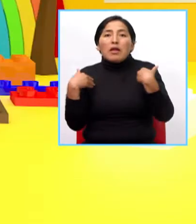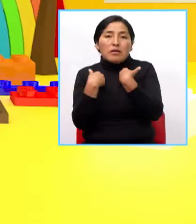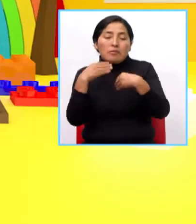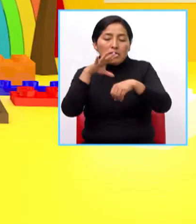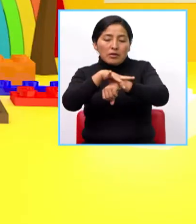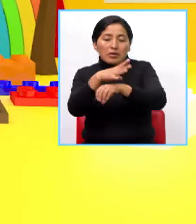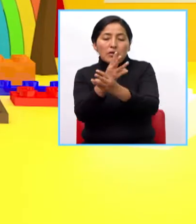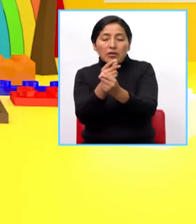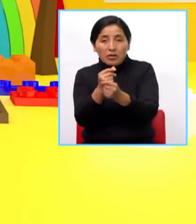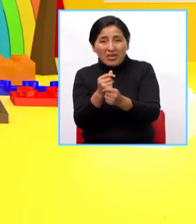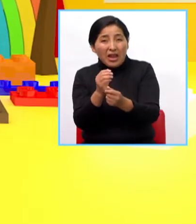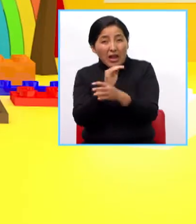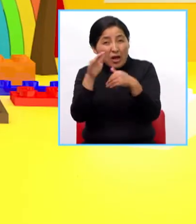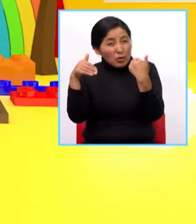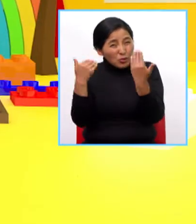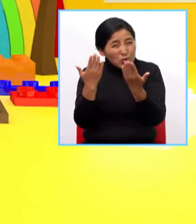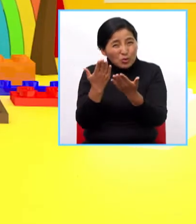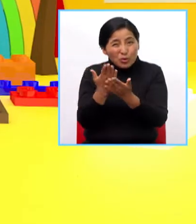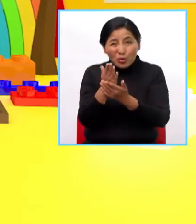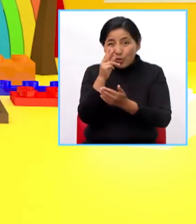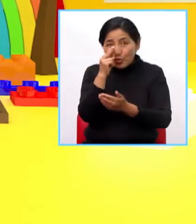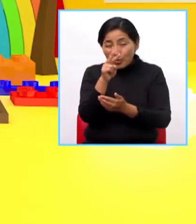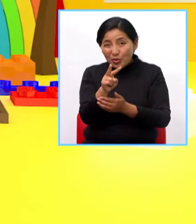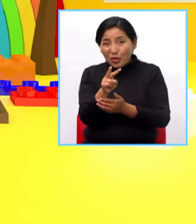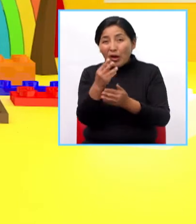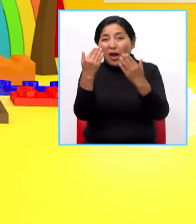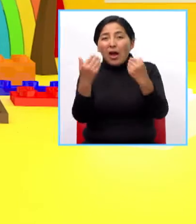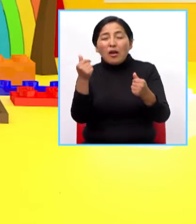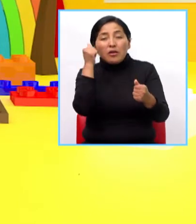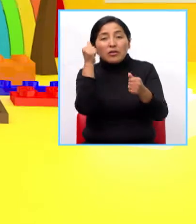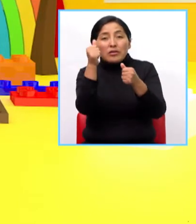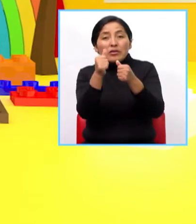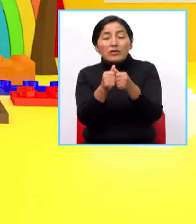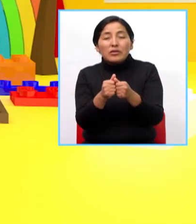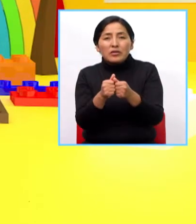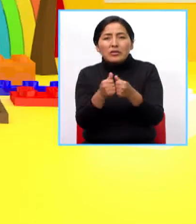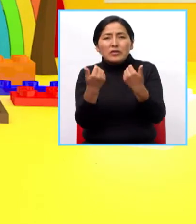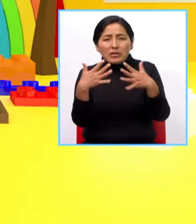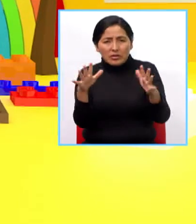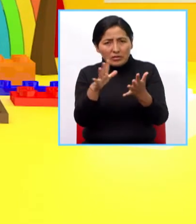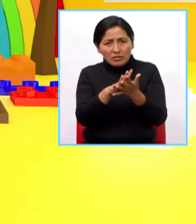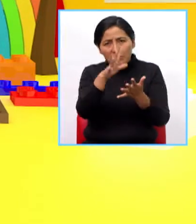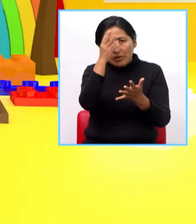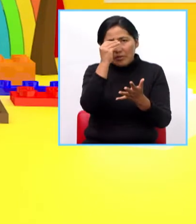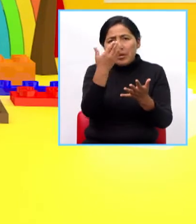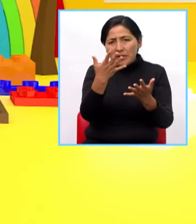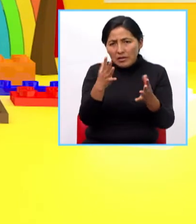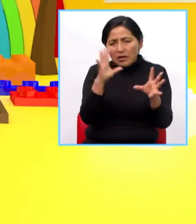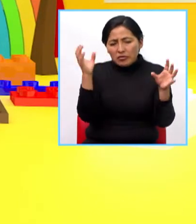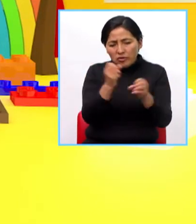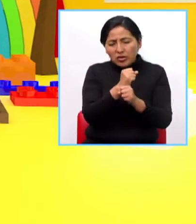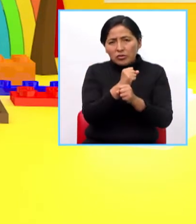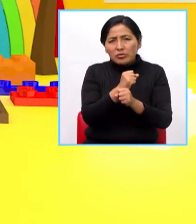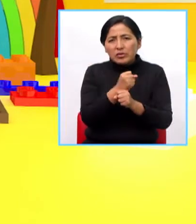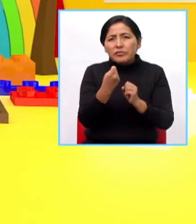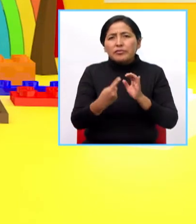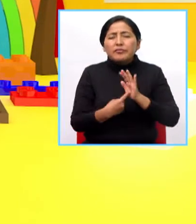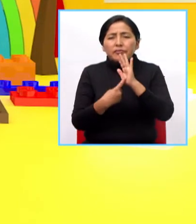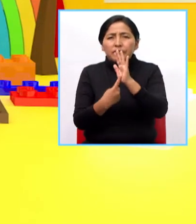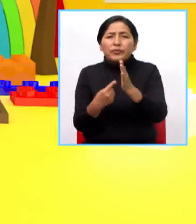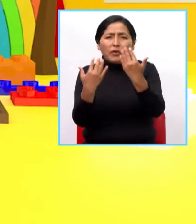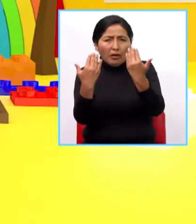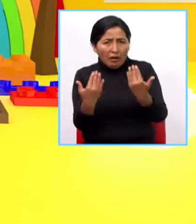conociendo ya todo esto vamos a hacer un pequeño repaso de lo aprendido vamos a aprender a